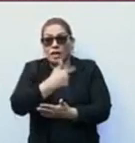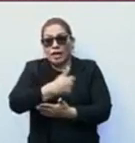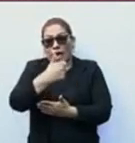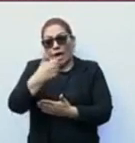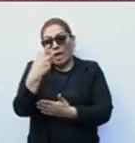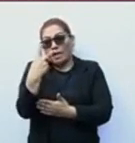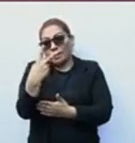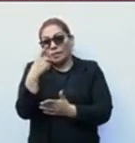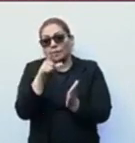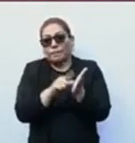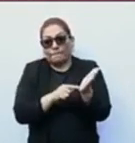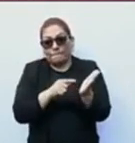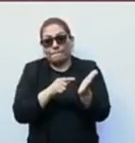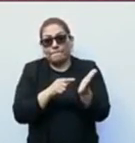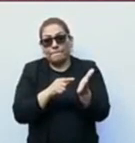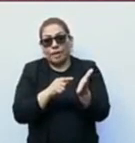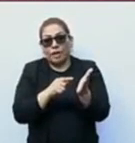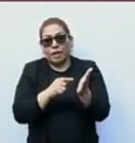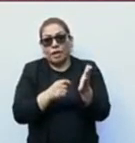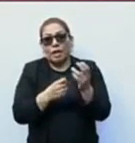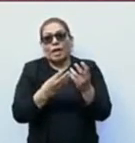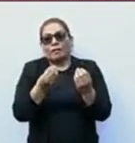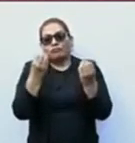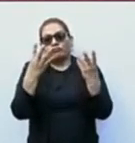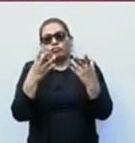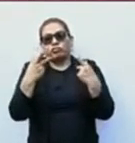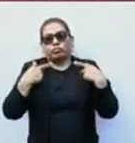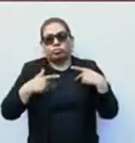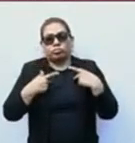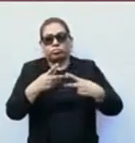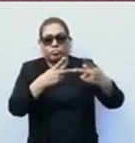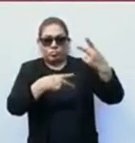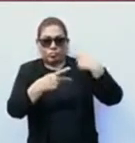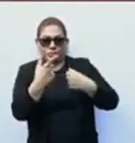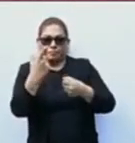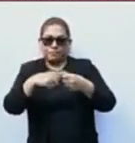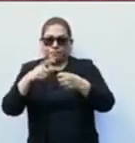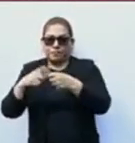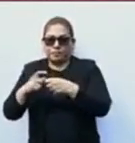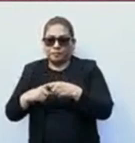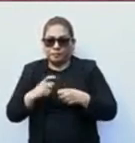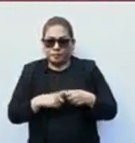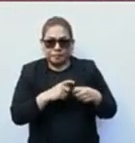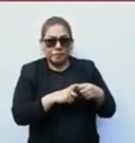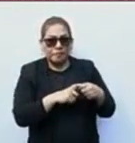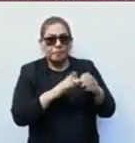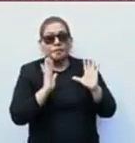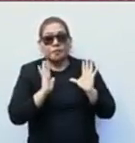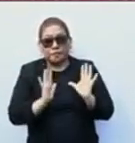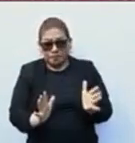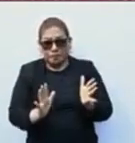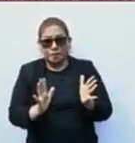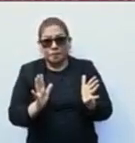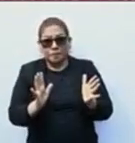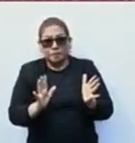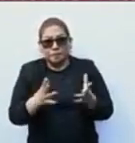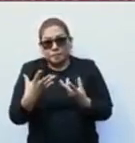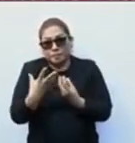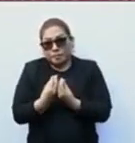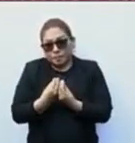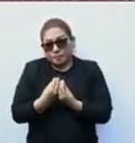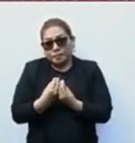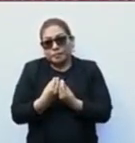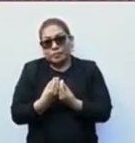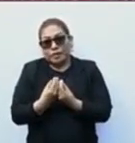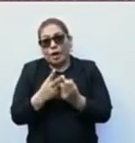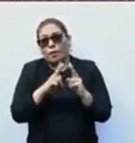gusto verlos, que llegan muchos de ustedes, quienes se van incorporando a la pensión, llegan en pareja, lo